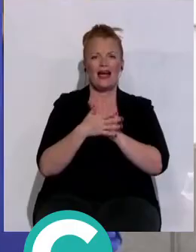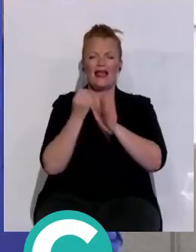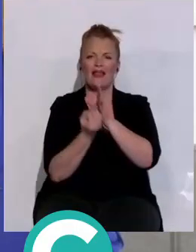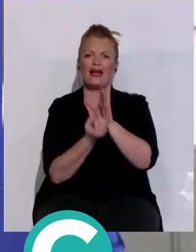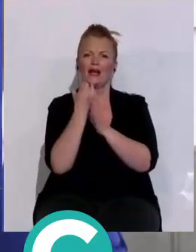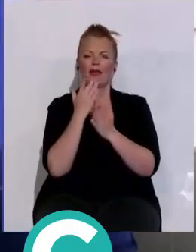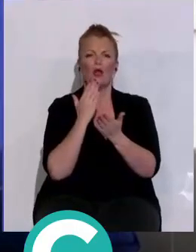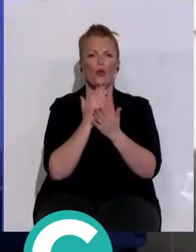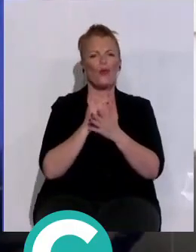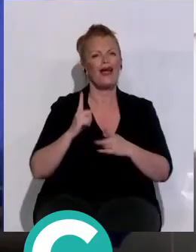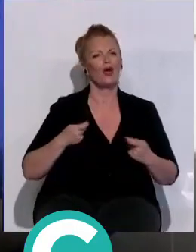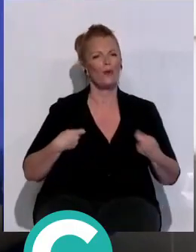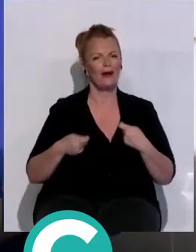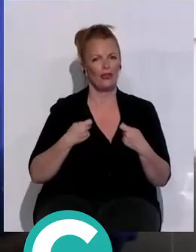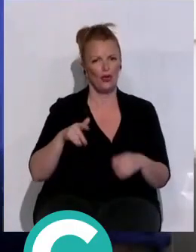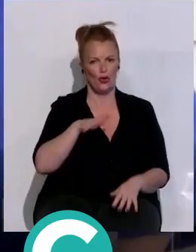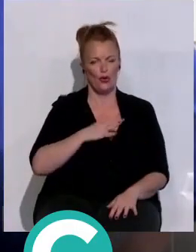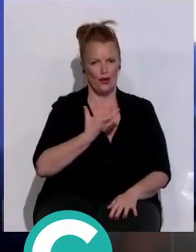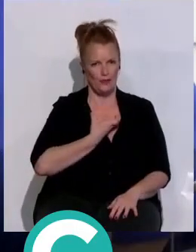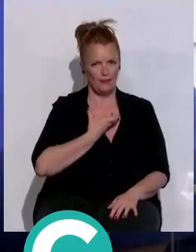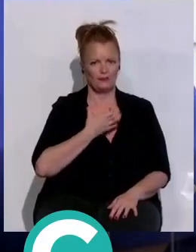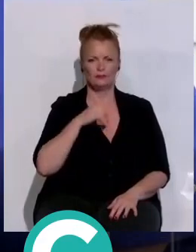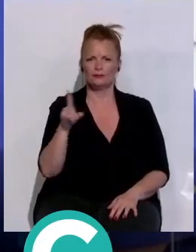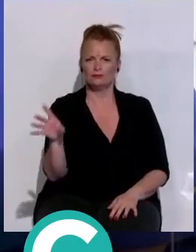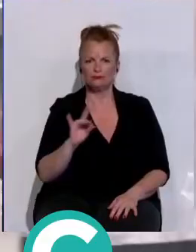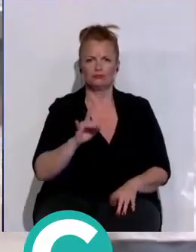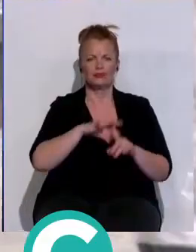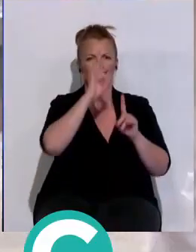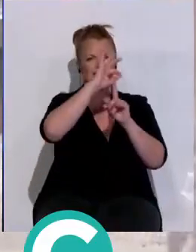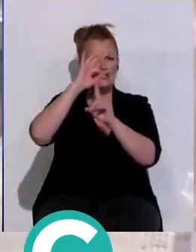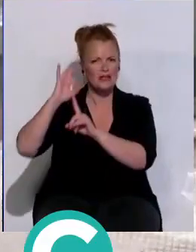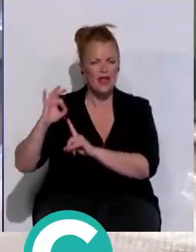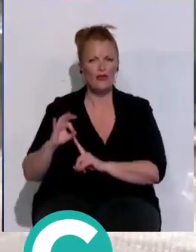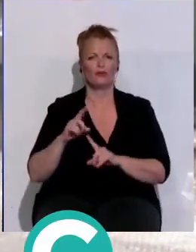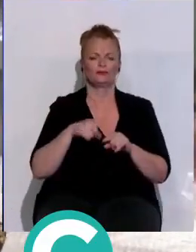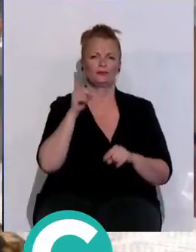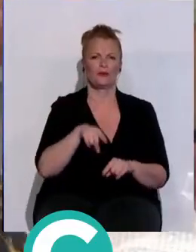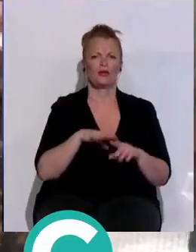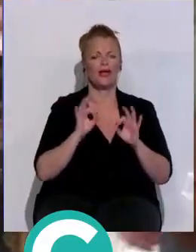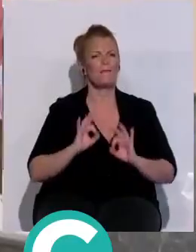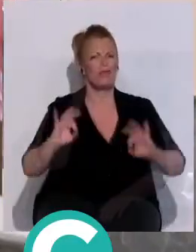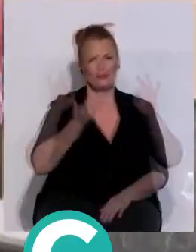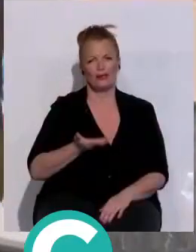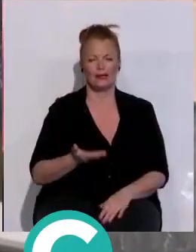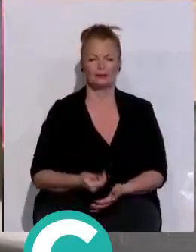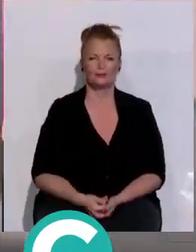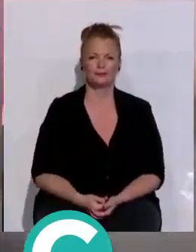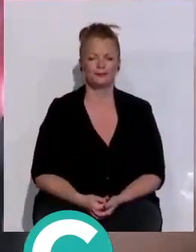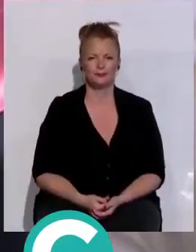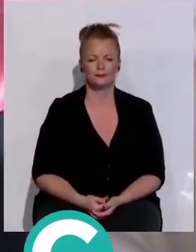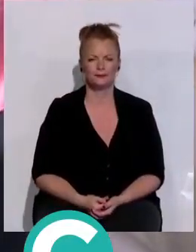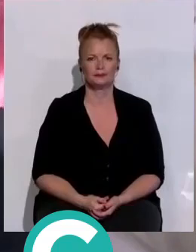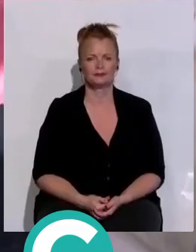comercio a nivel municipal, la disposición de señalización específica y la mejora del acceso a las tecnologías y la limpieza.